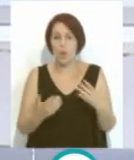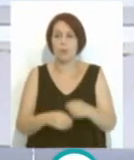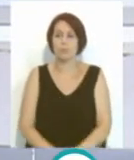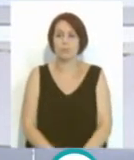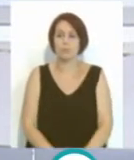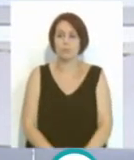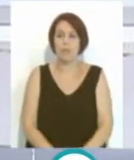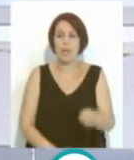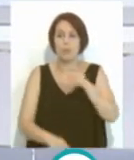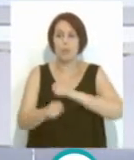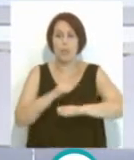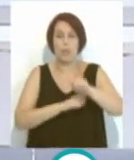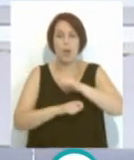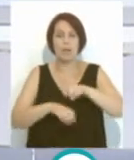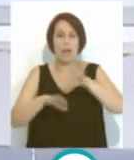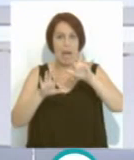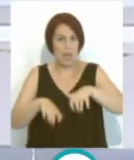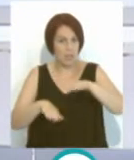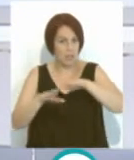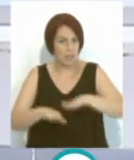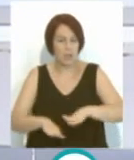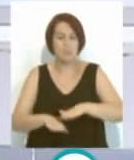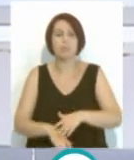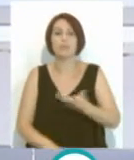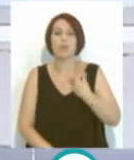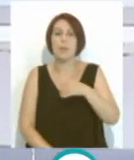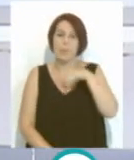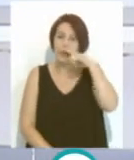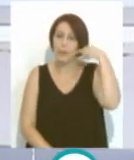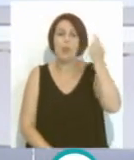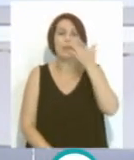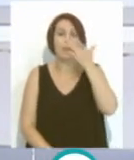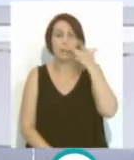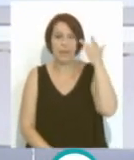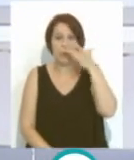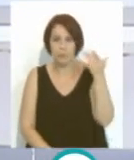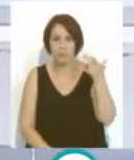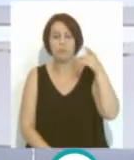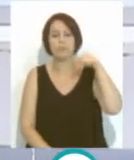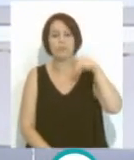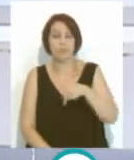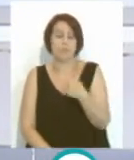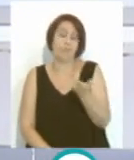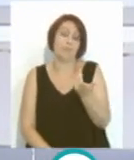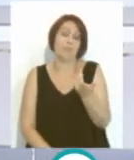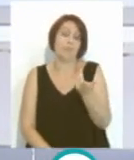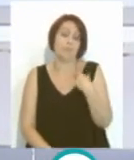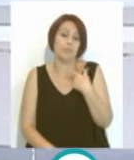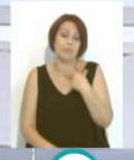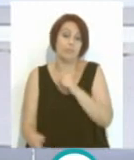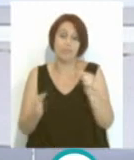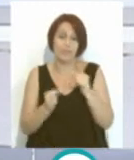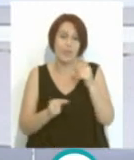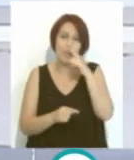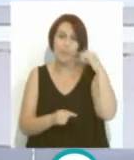peña cadista, podemos decir, Bigote Amarillo. Aquí se disputan quién es el